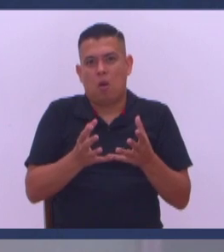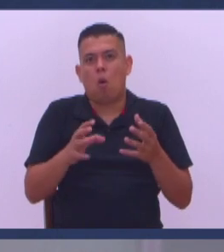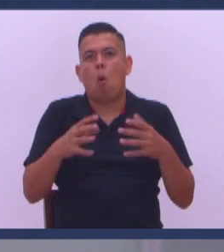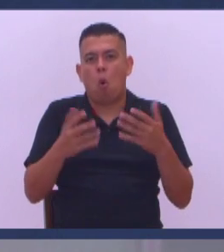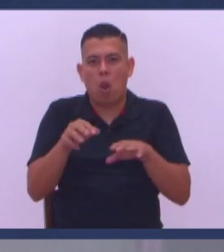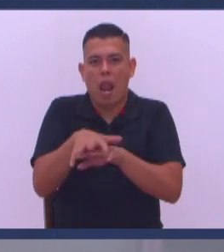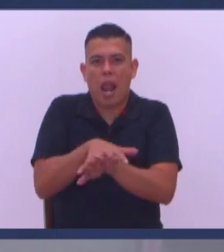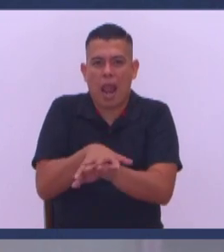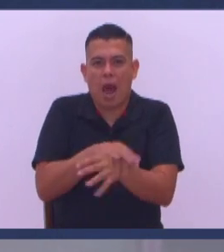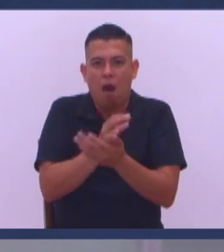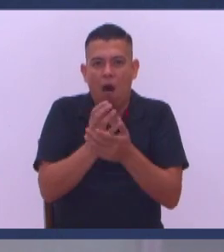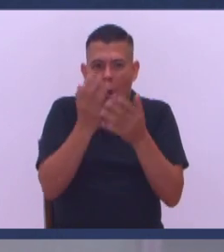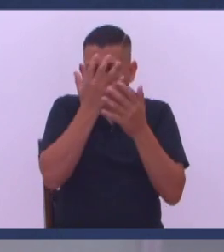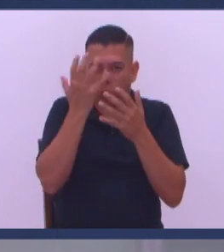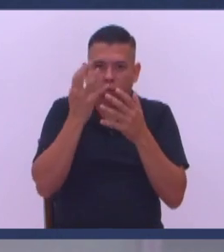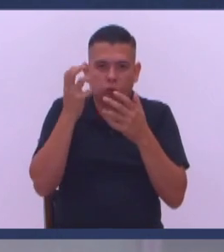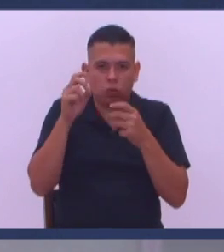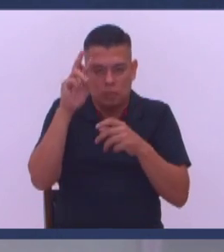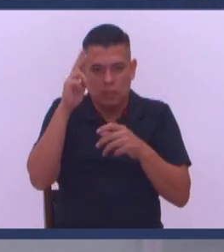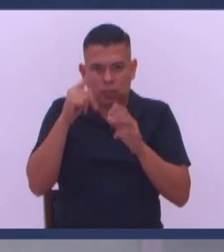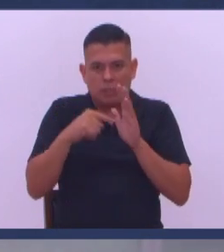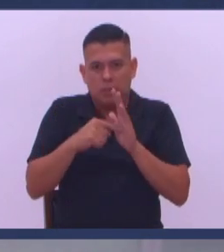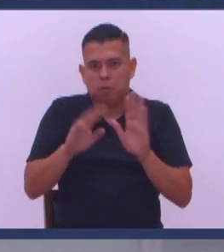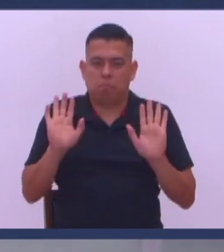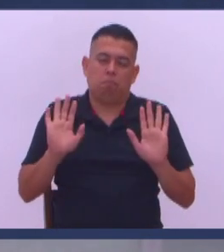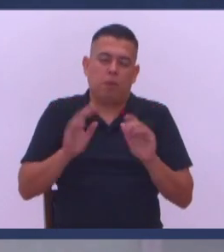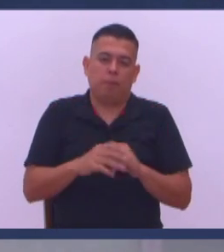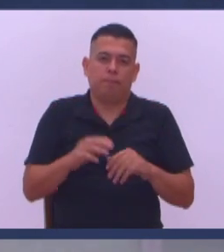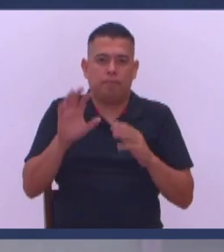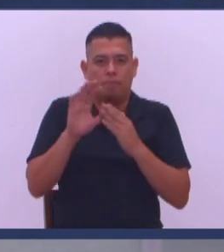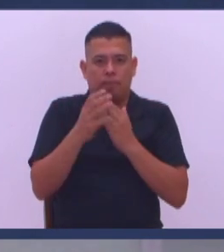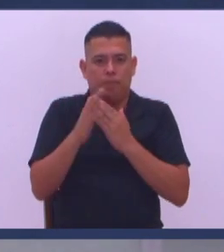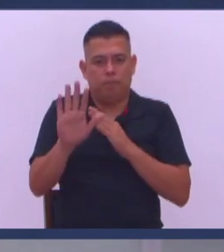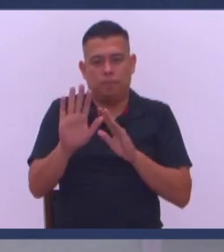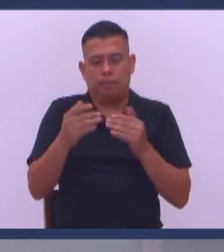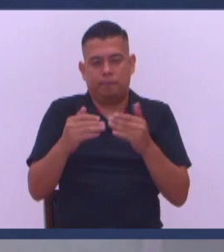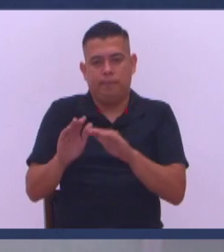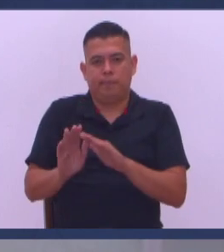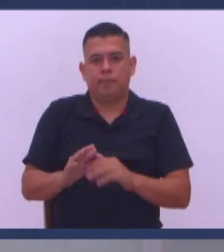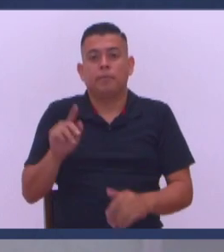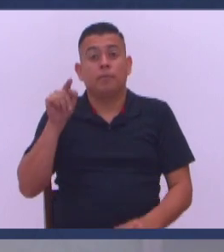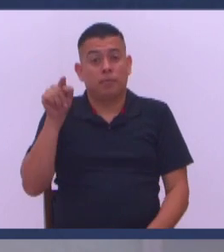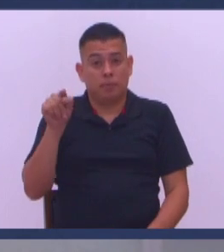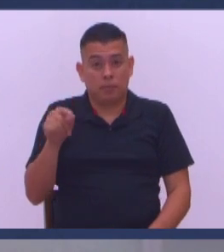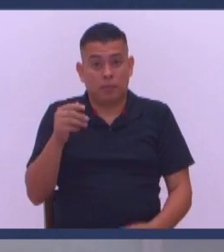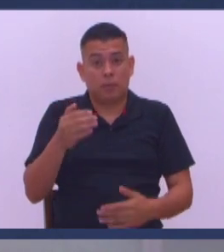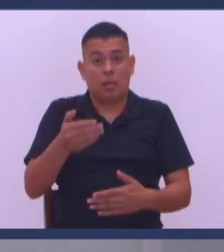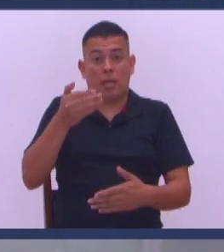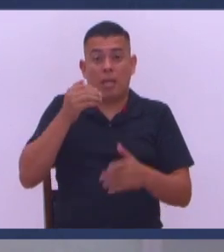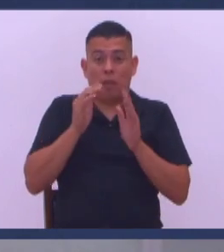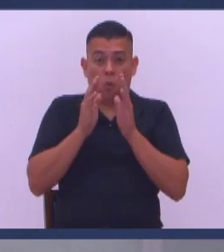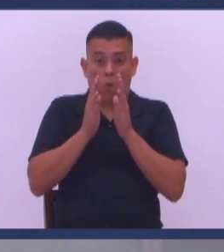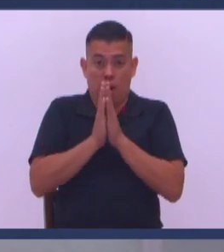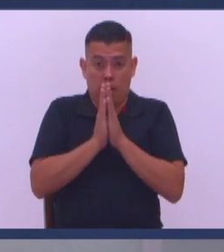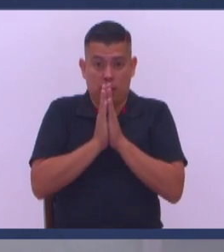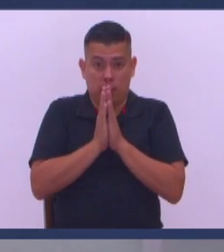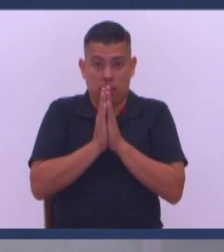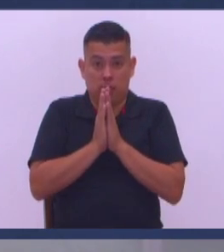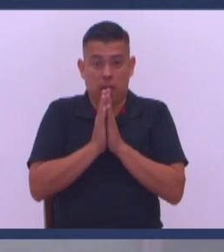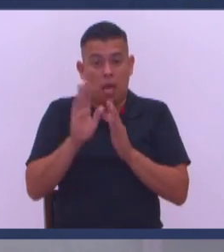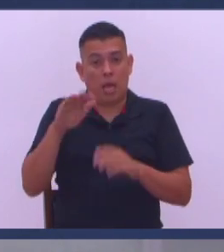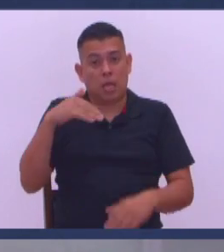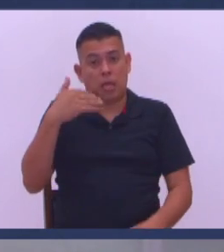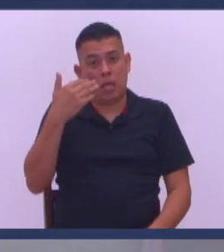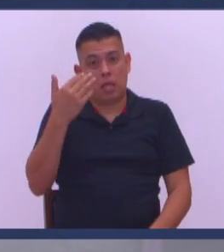los lavados Tienen mucho simbolismo Mucho simbolismo Para ellos Antes de la oración Para